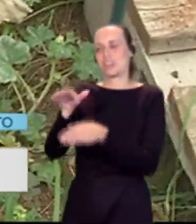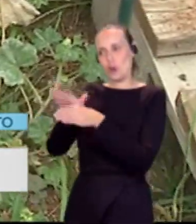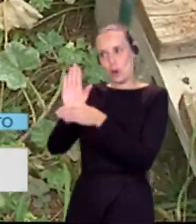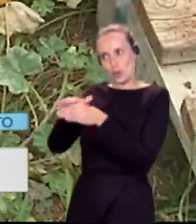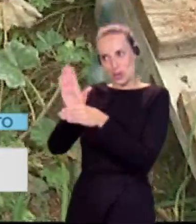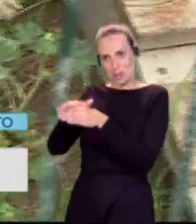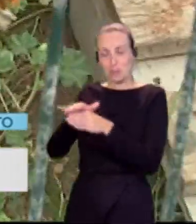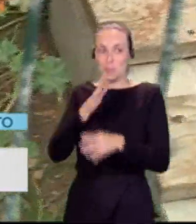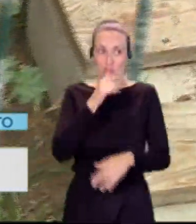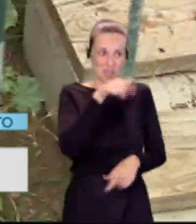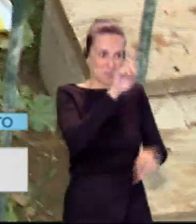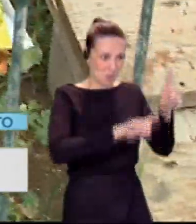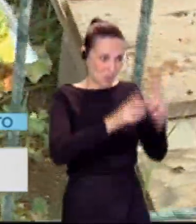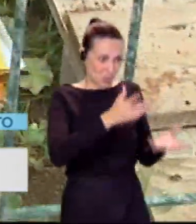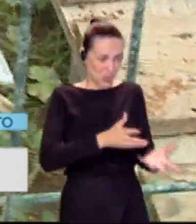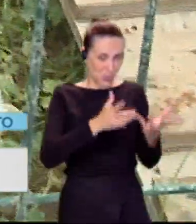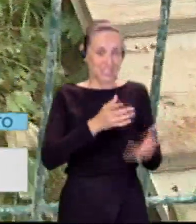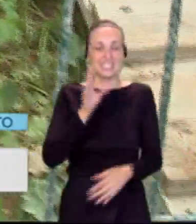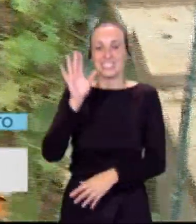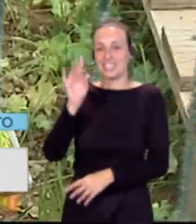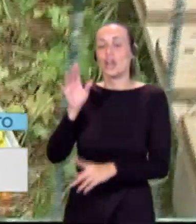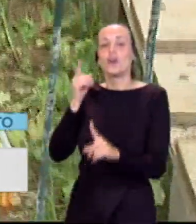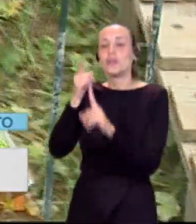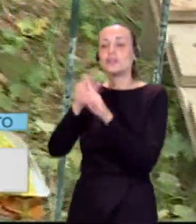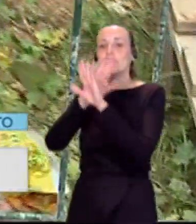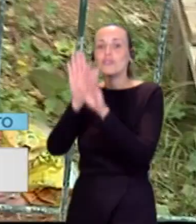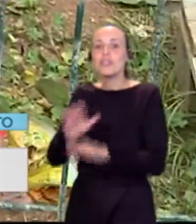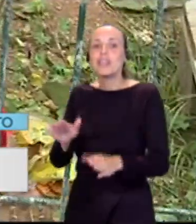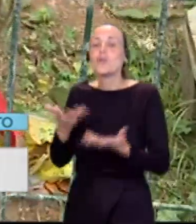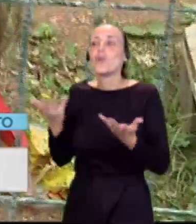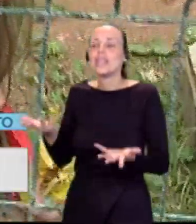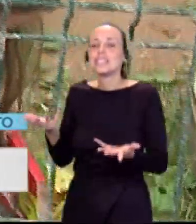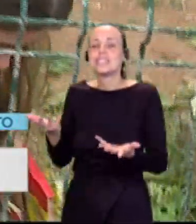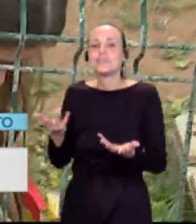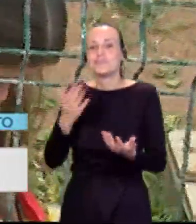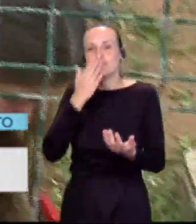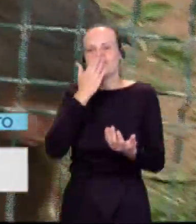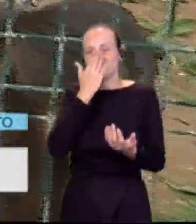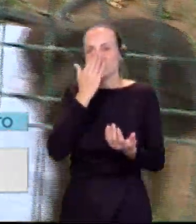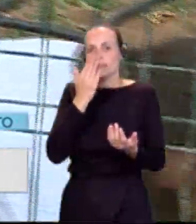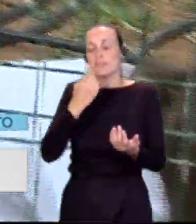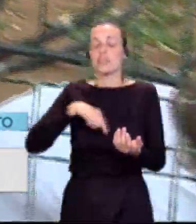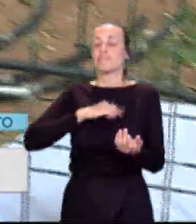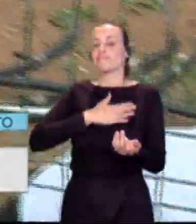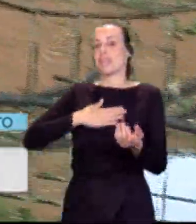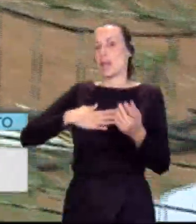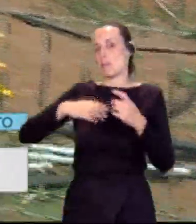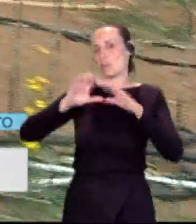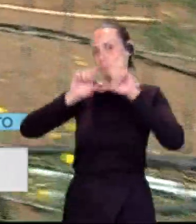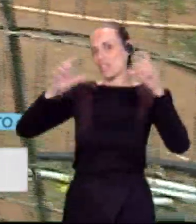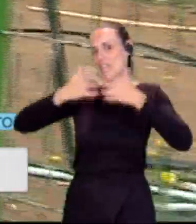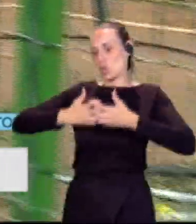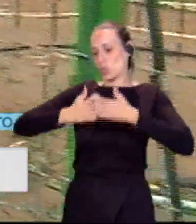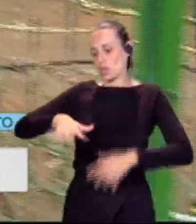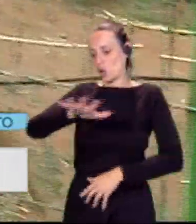prejudiciar es el viento. Exacto. Bueno, y el objetivo final, ahora, ¿cuál es el siguiente paso? Nuestra intención es estantear a la industria local para que, bueno,